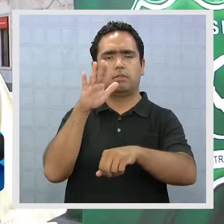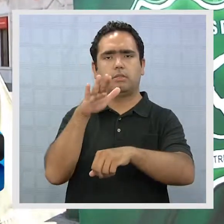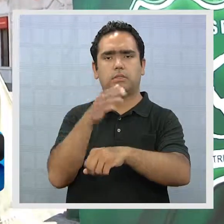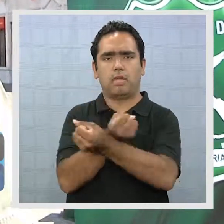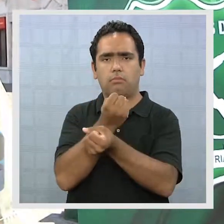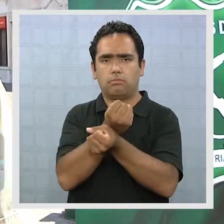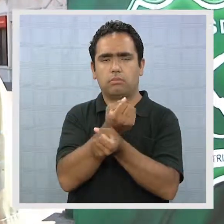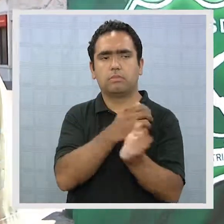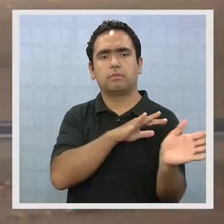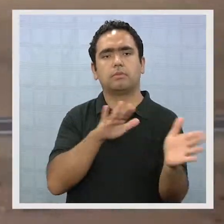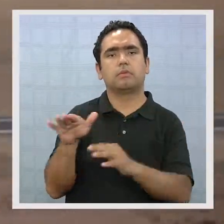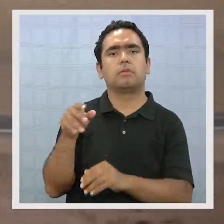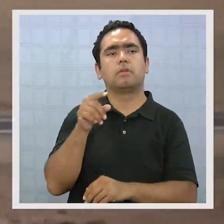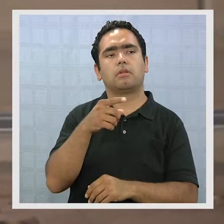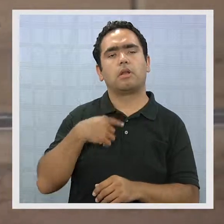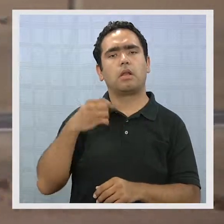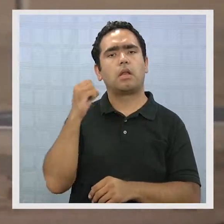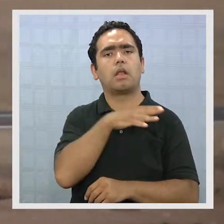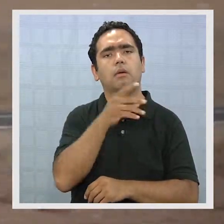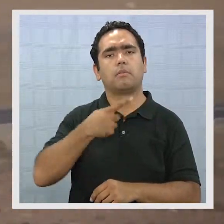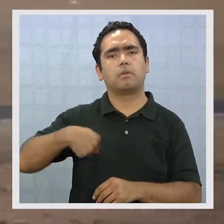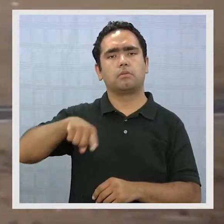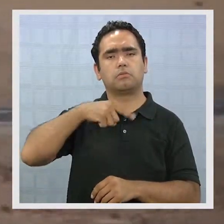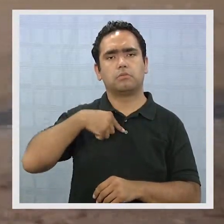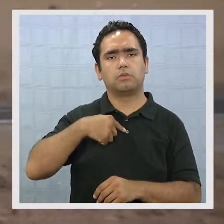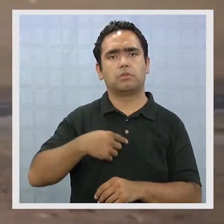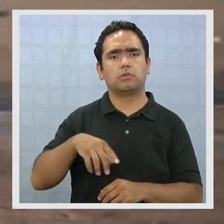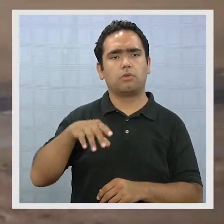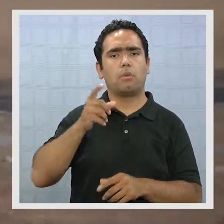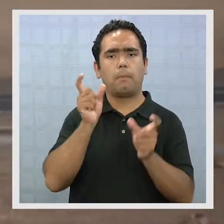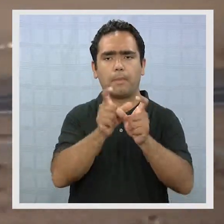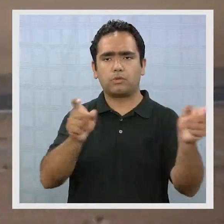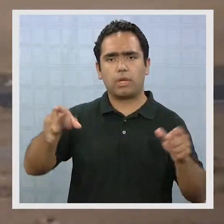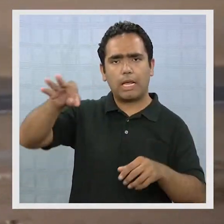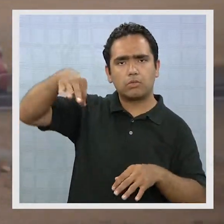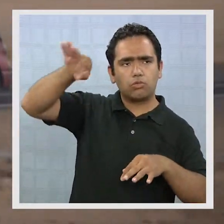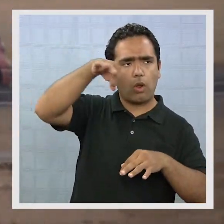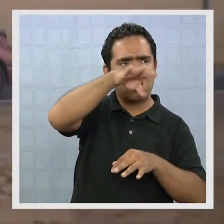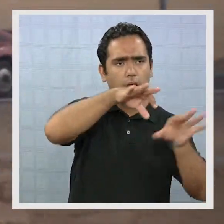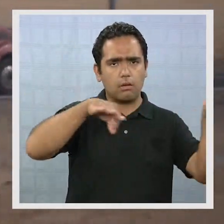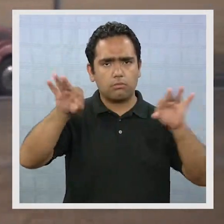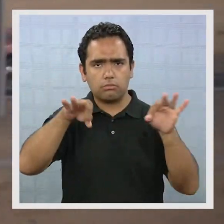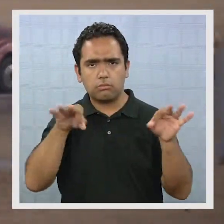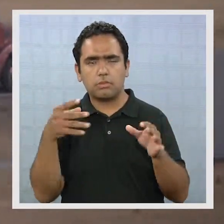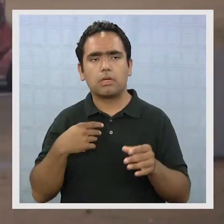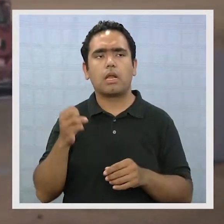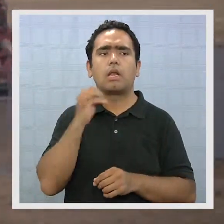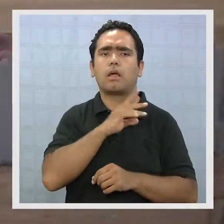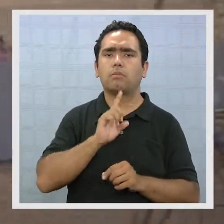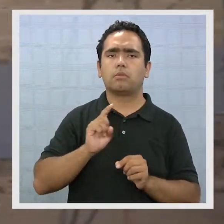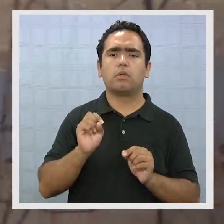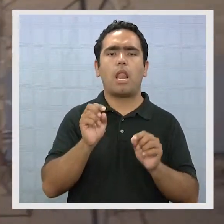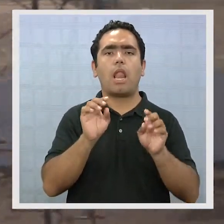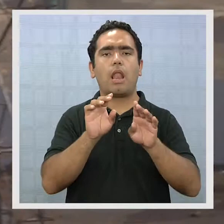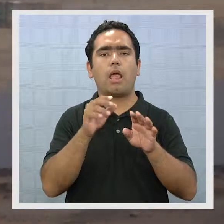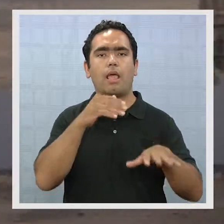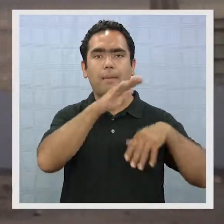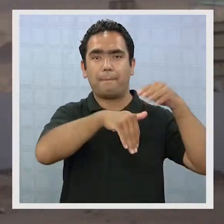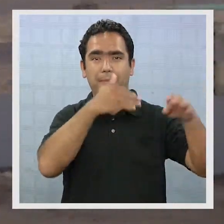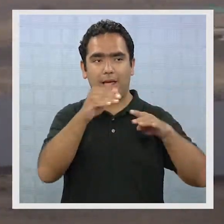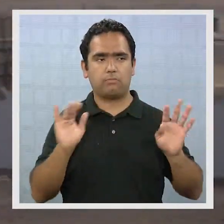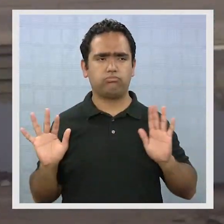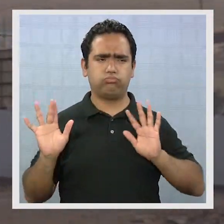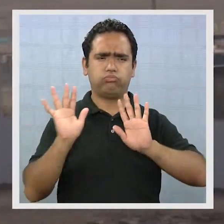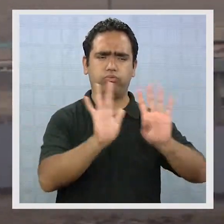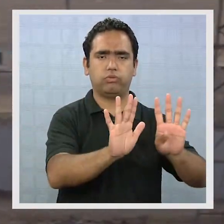servicios policiales. En forma inmediata nosotros recogimos a todo el personal de Carabineros solteros de tal forma de alimentar lo que es la línea